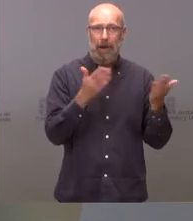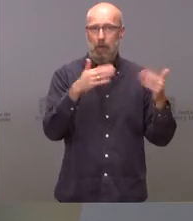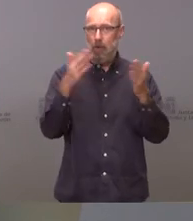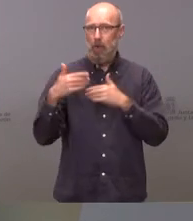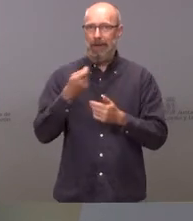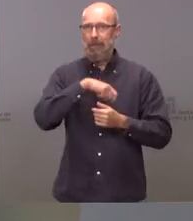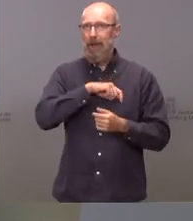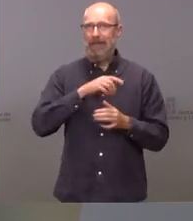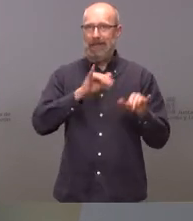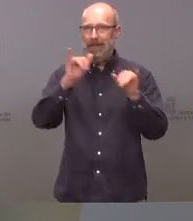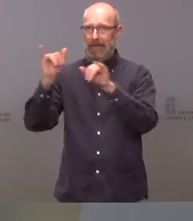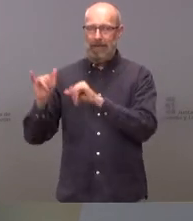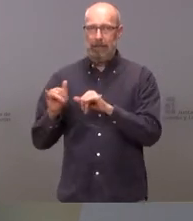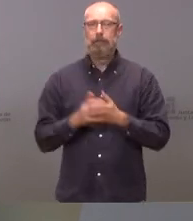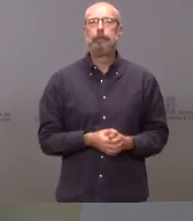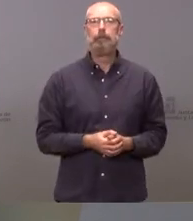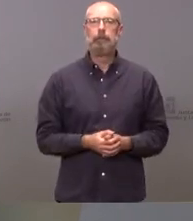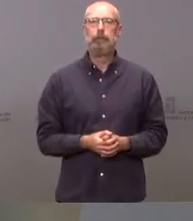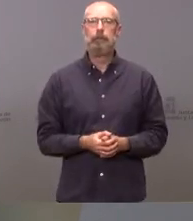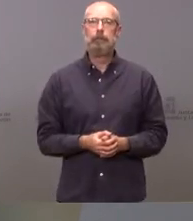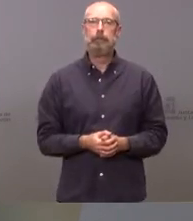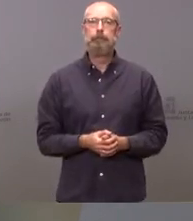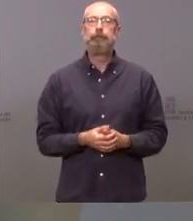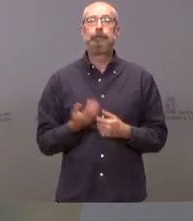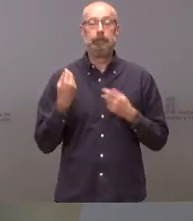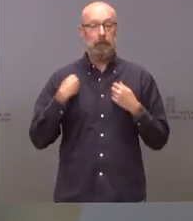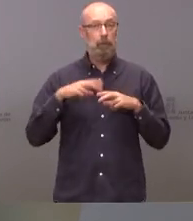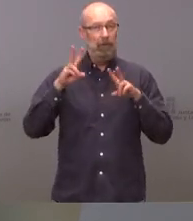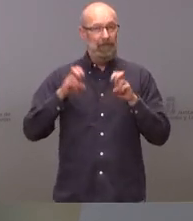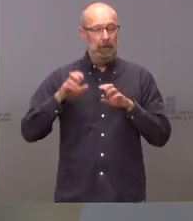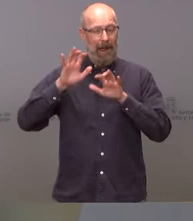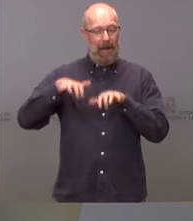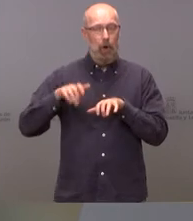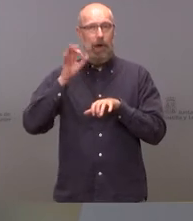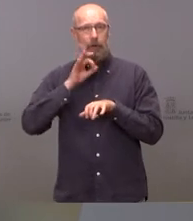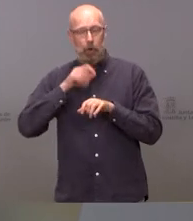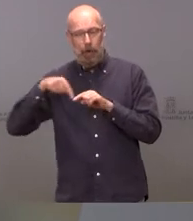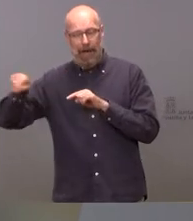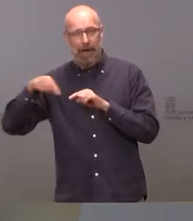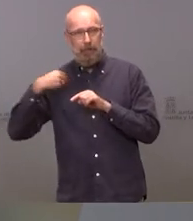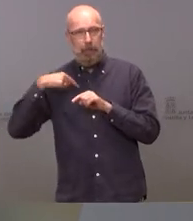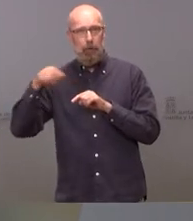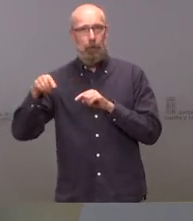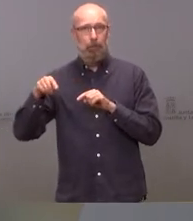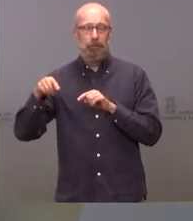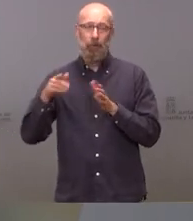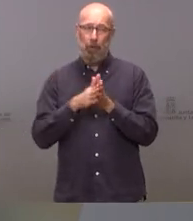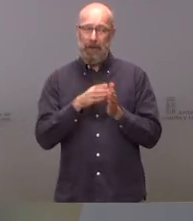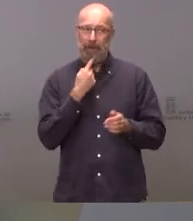Castilla y León respecto a León y Astorga pues efectivamente como bien refleja el compañero pues